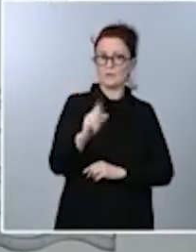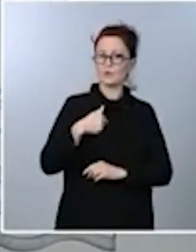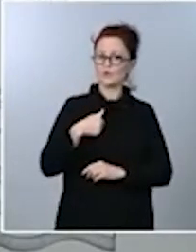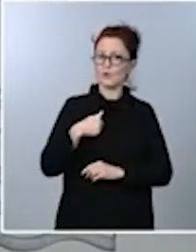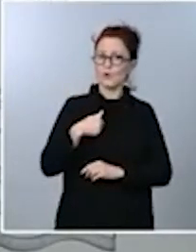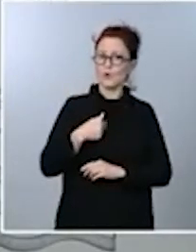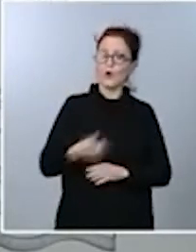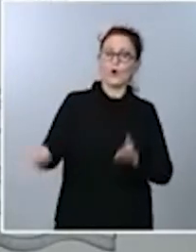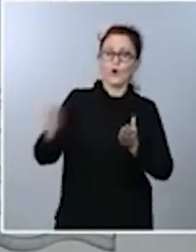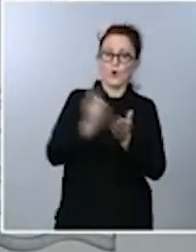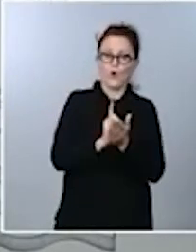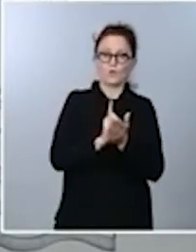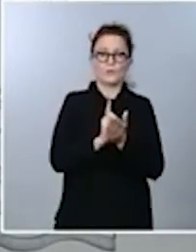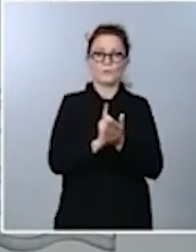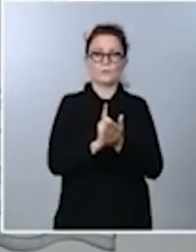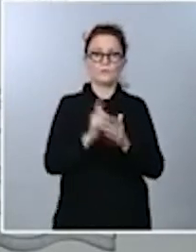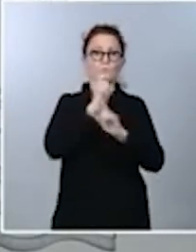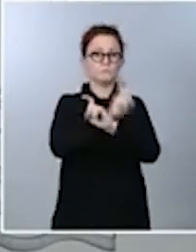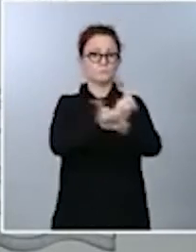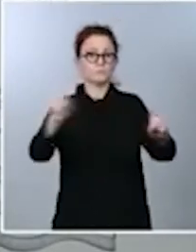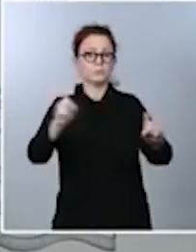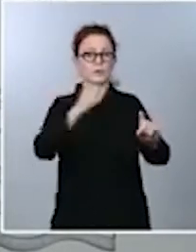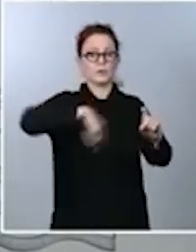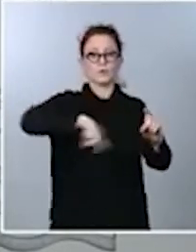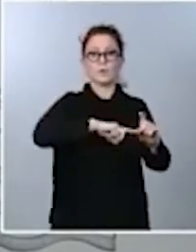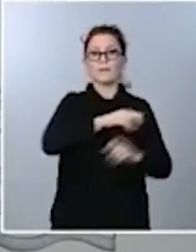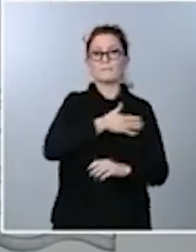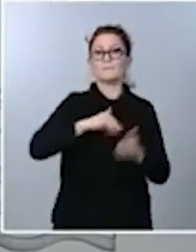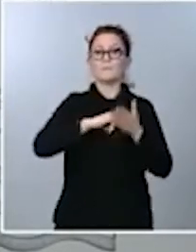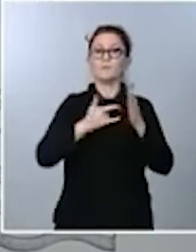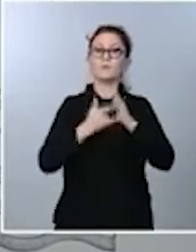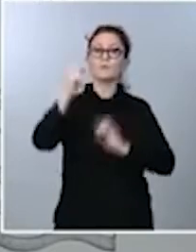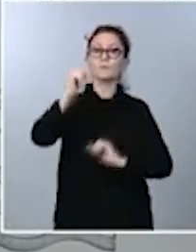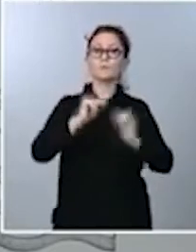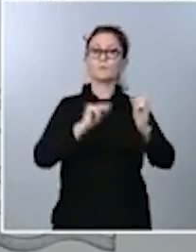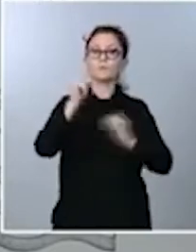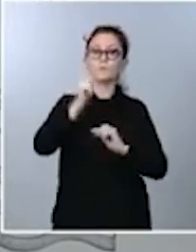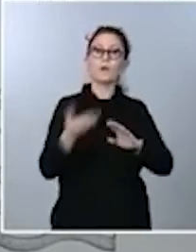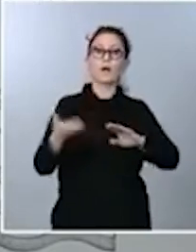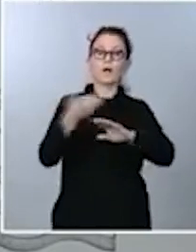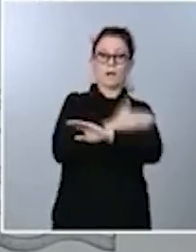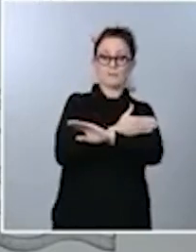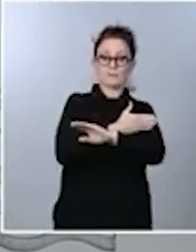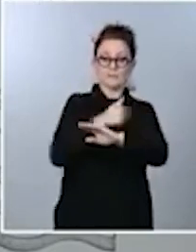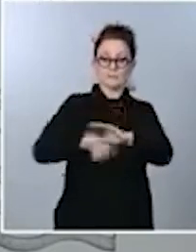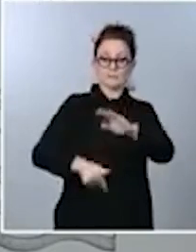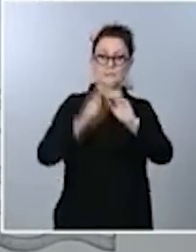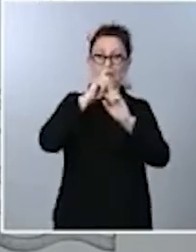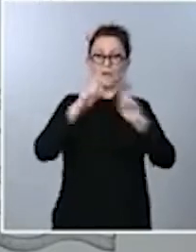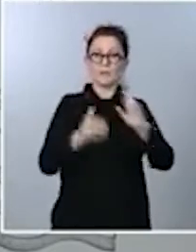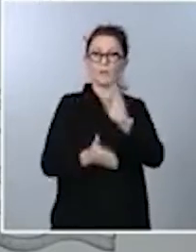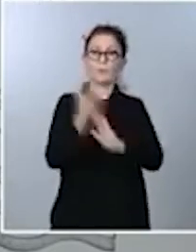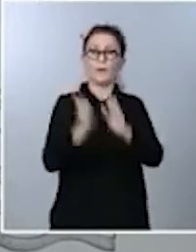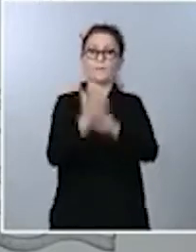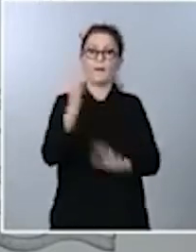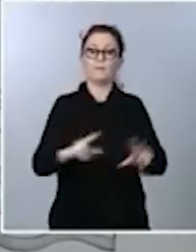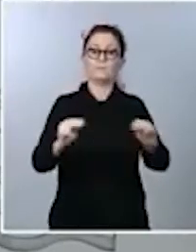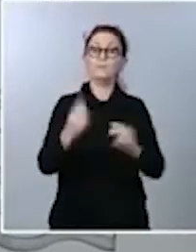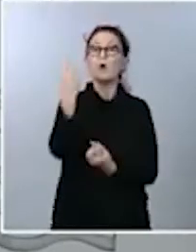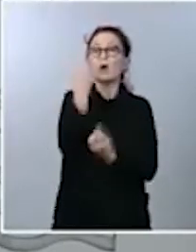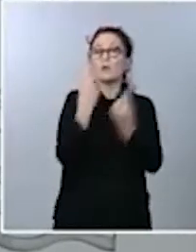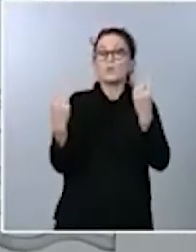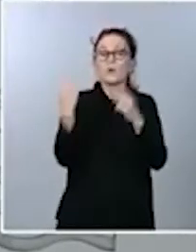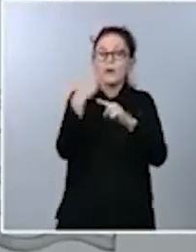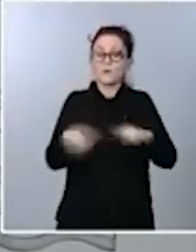intervención que nuestra intención es presentar el proyecto de presupuesto antes de que acabe el año. Hay determinadas materias, algunas que usted ha